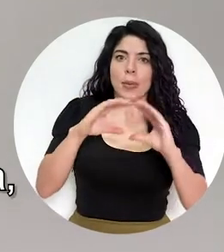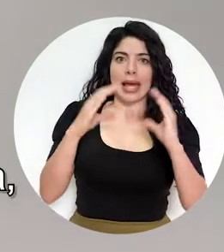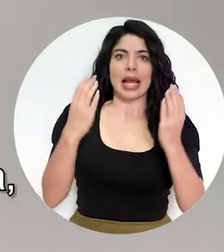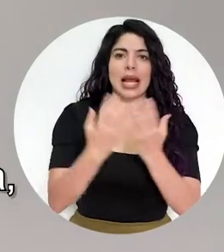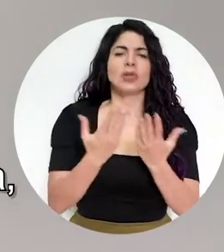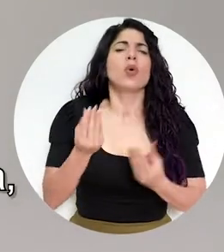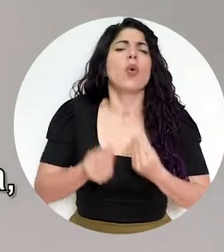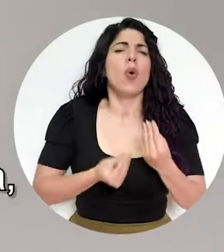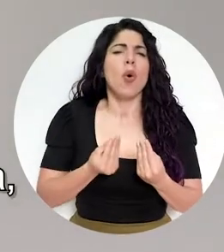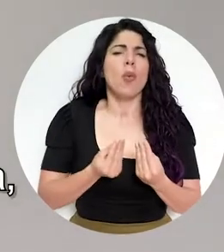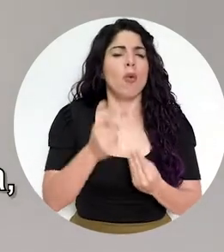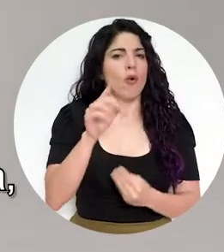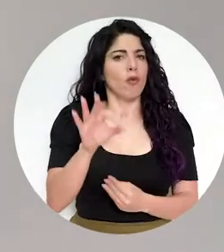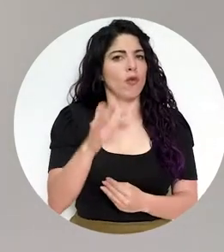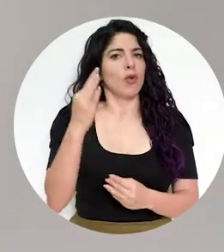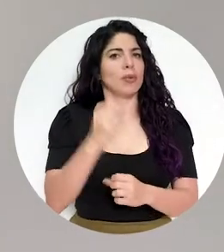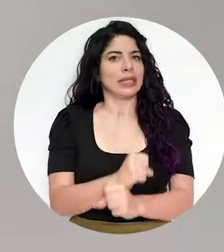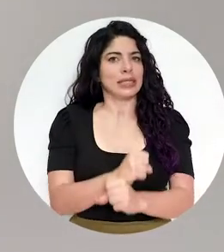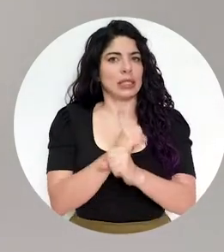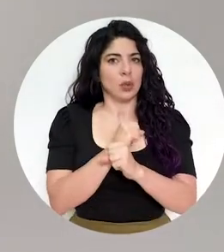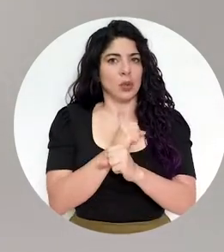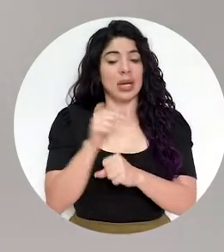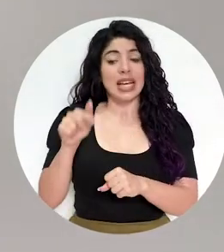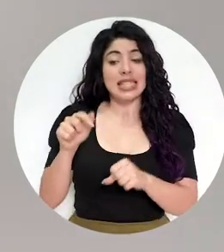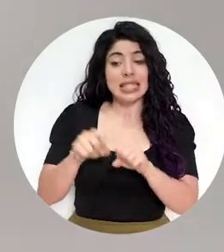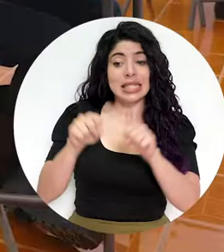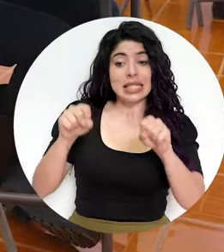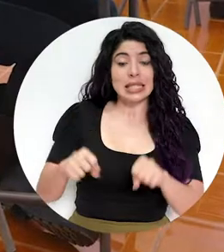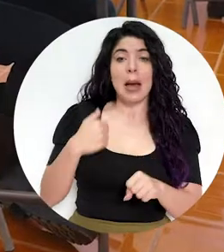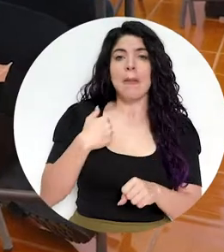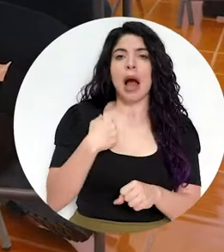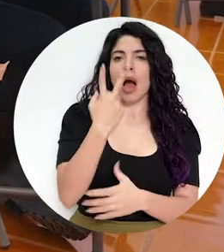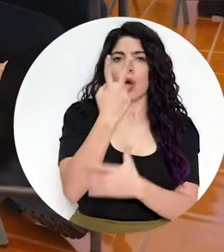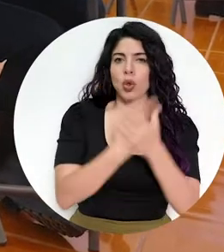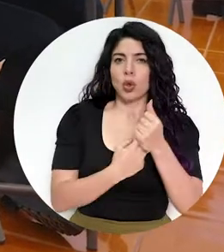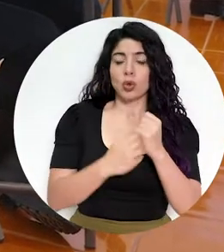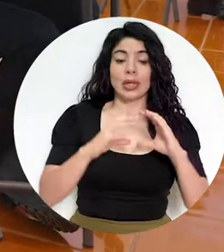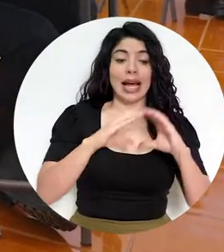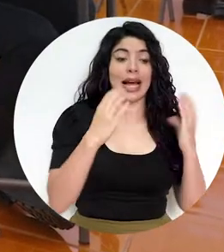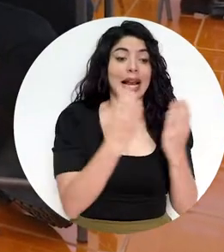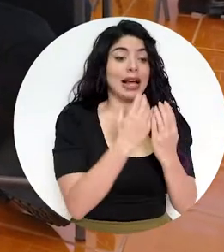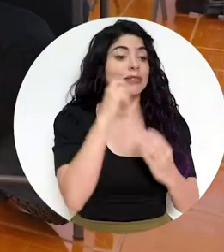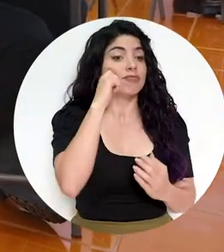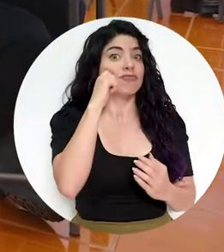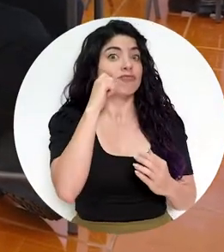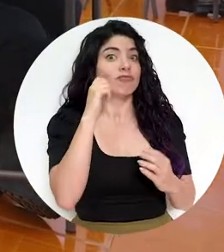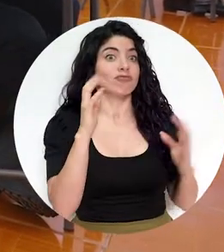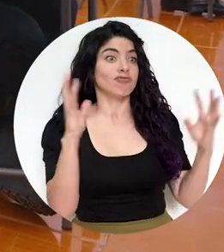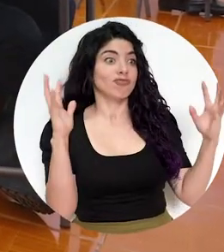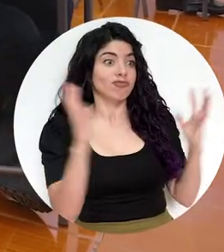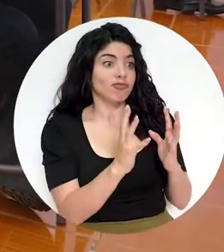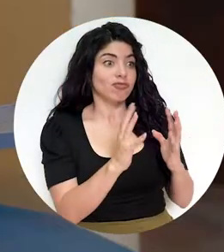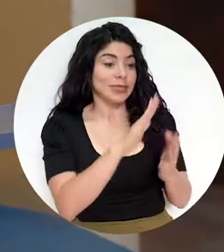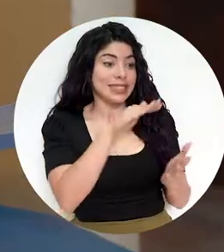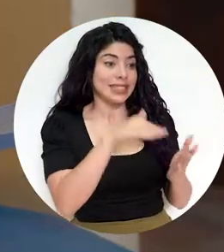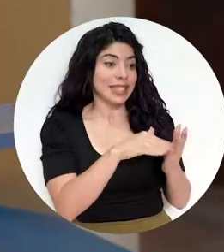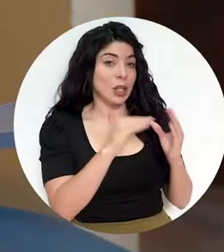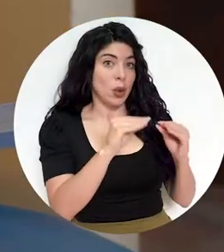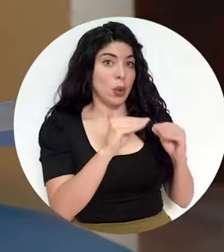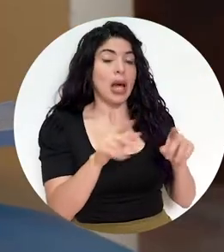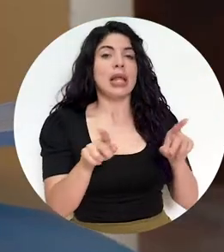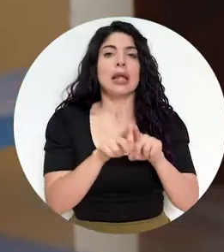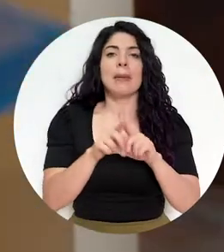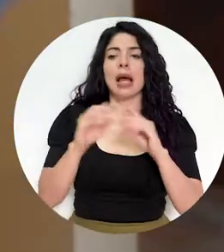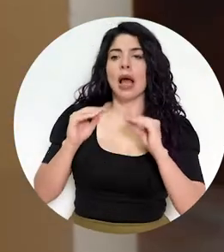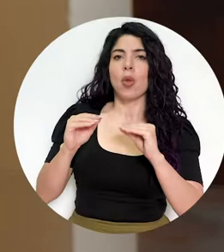clases de una forma segura con un sistema que combina clases presenciales en los centros educativos y